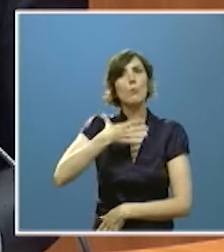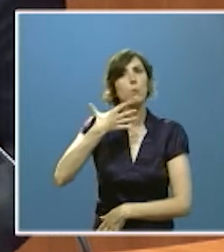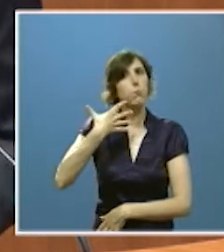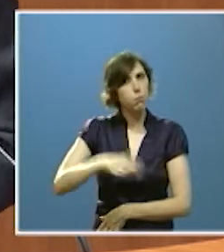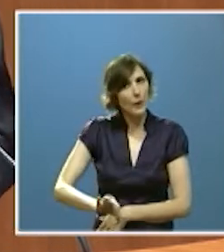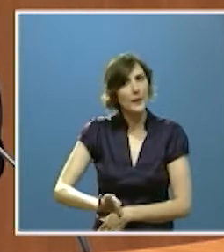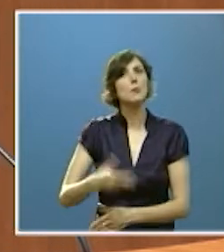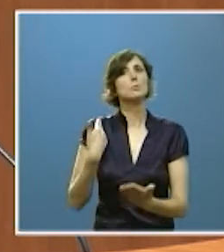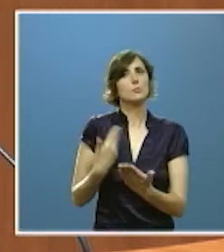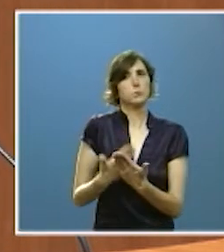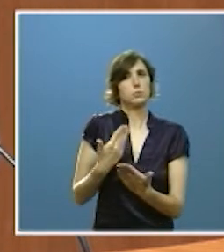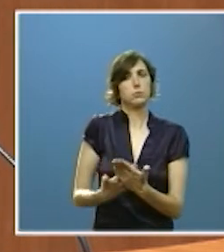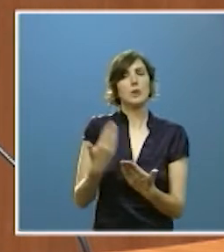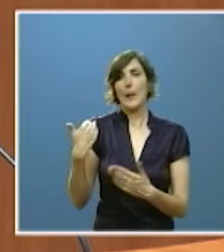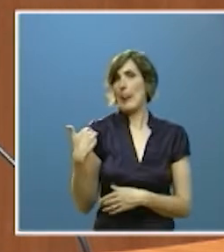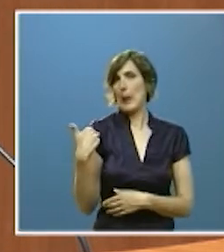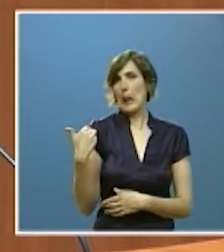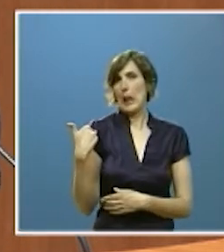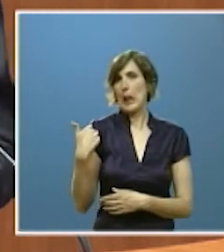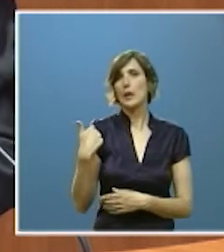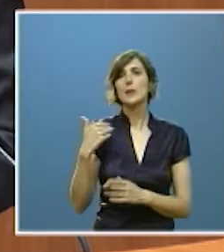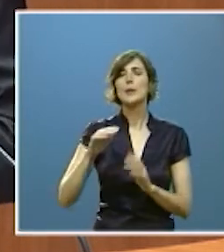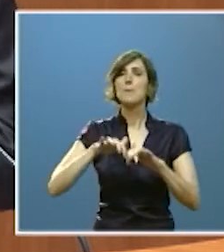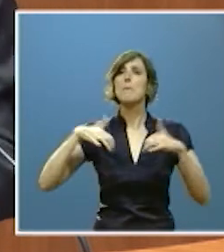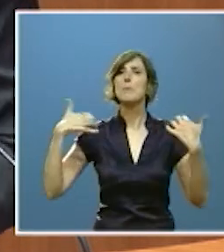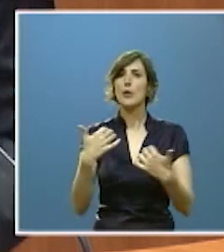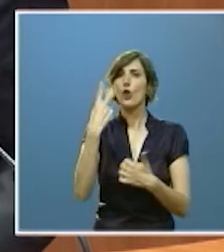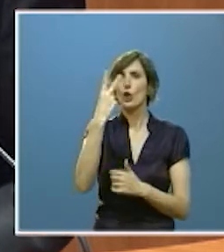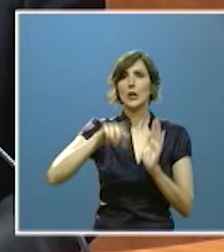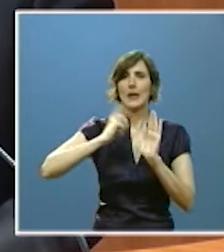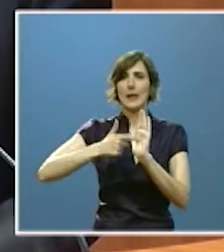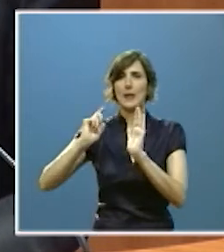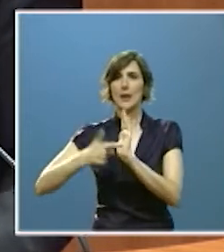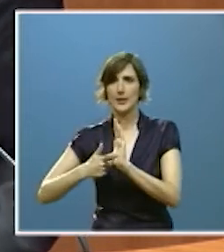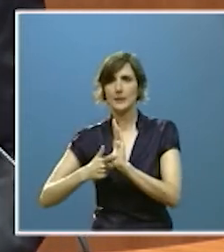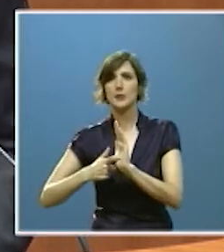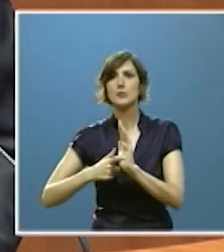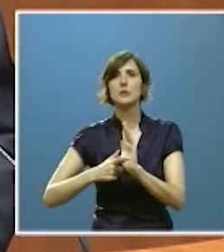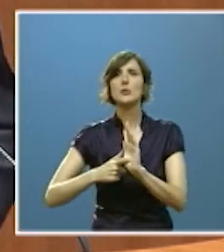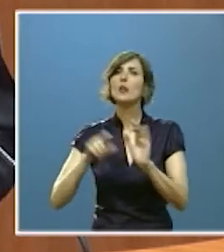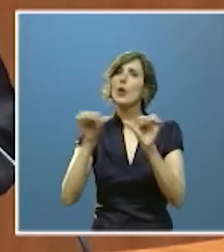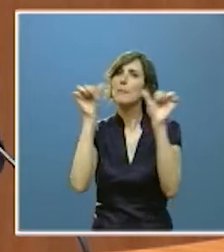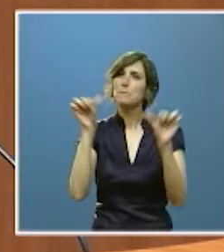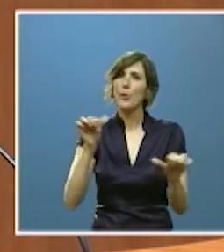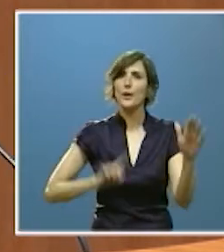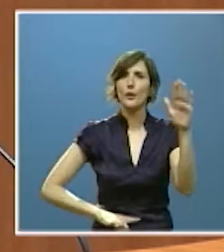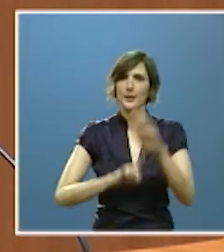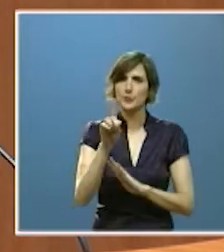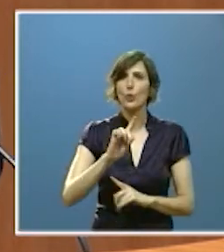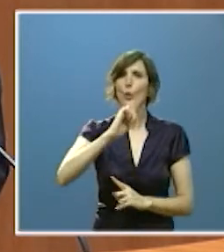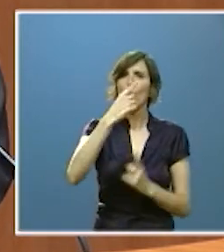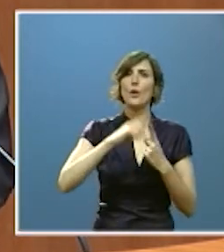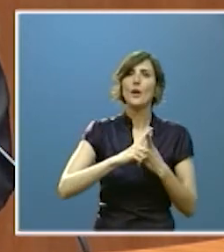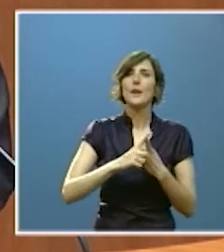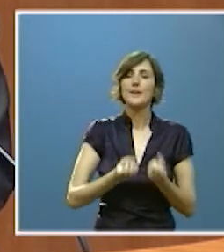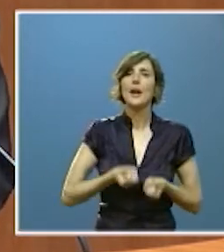efecto acabamos de aprobar en el último pleno dos leyes que suponen nuevos avances en el desarrollo del modelo por un lado la declaración del